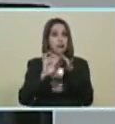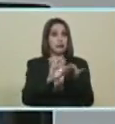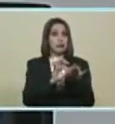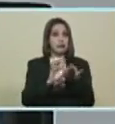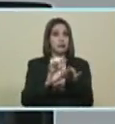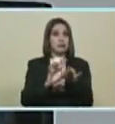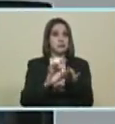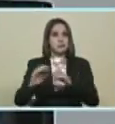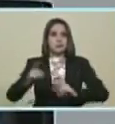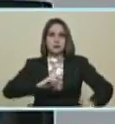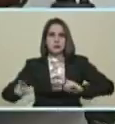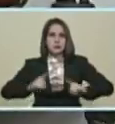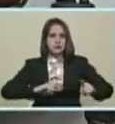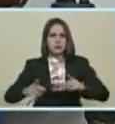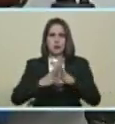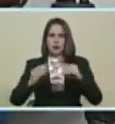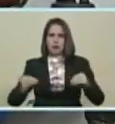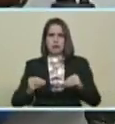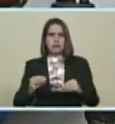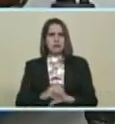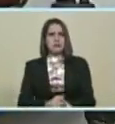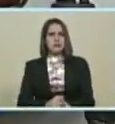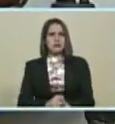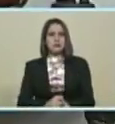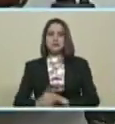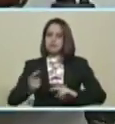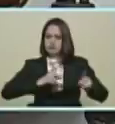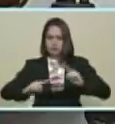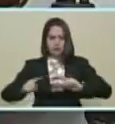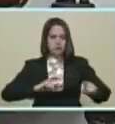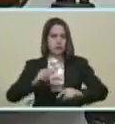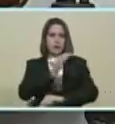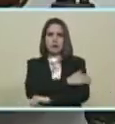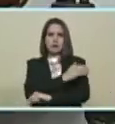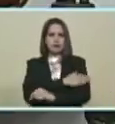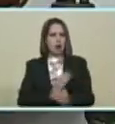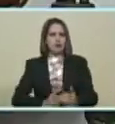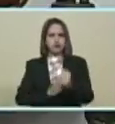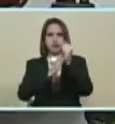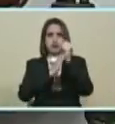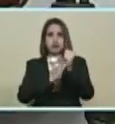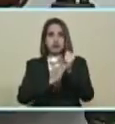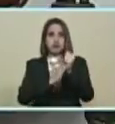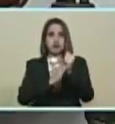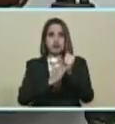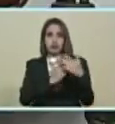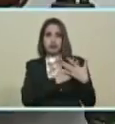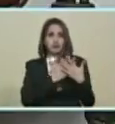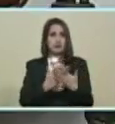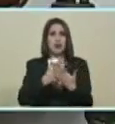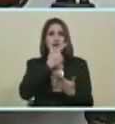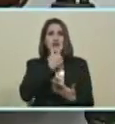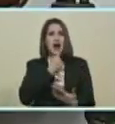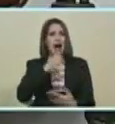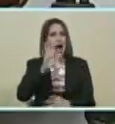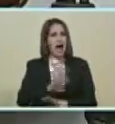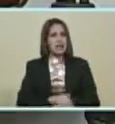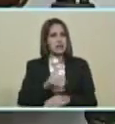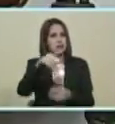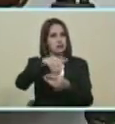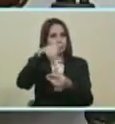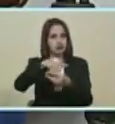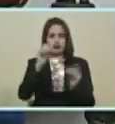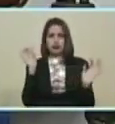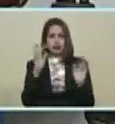...coordinamos con la MUT... ...coordinamos con los dirigentes... la oposición... ...para darle las facilidades... ...para que